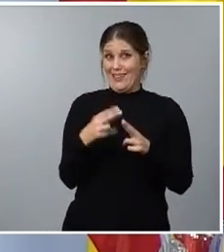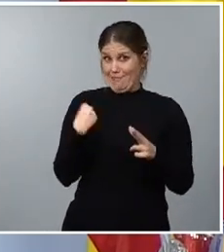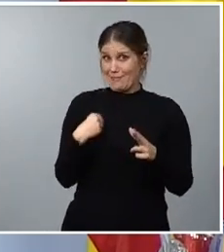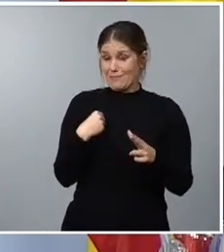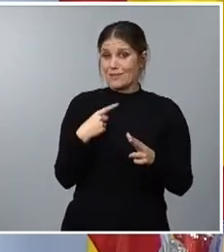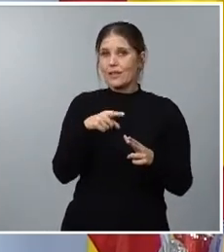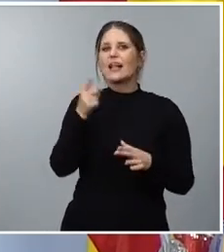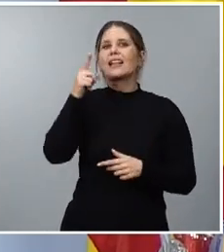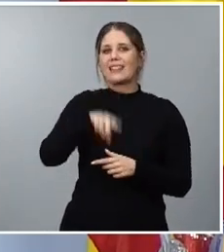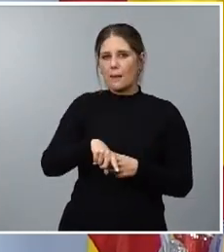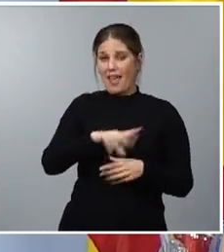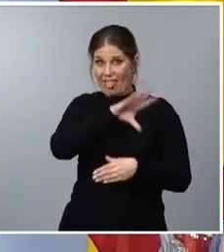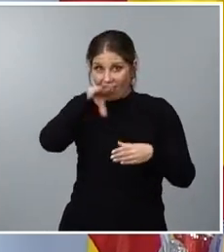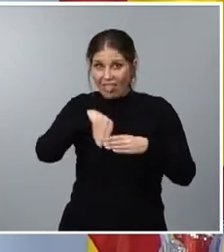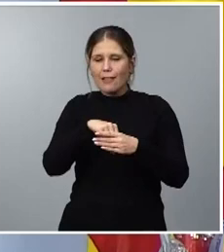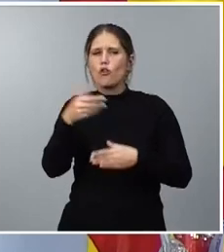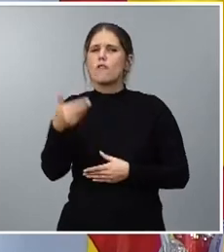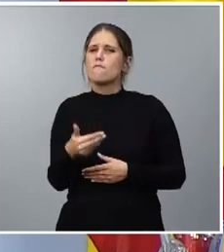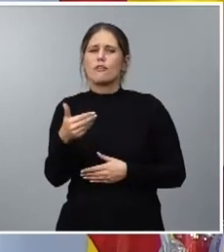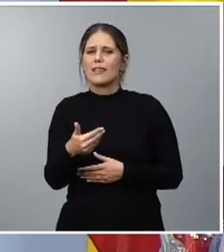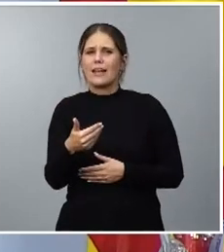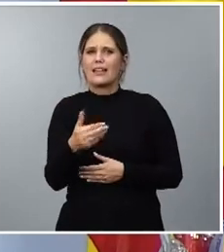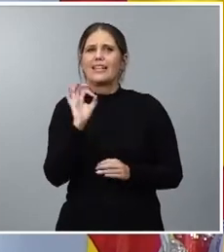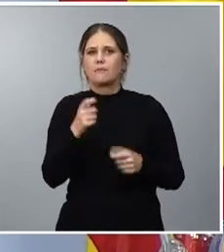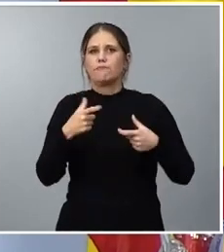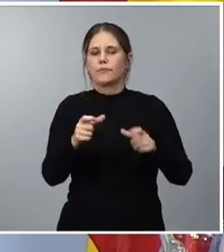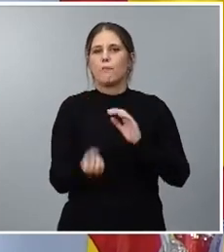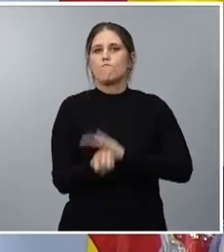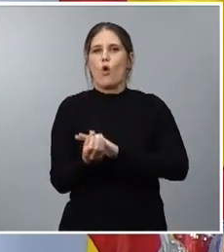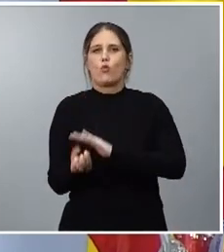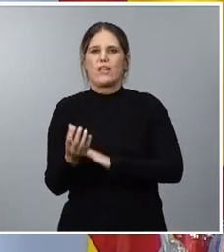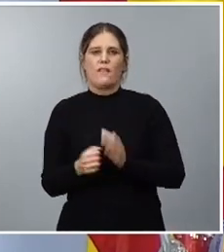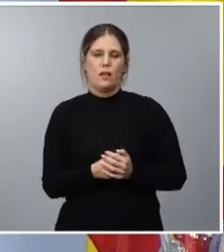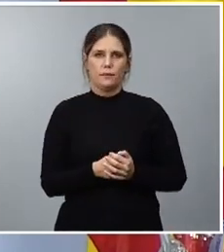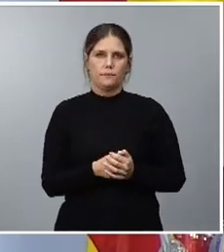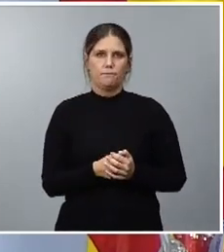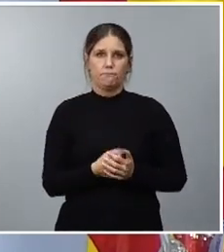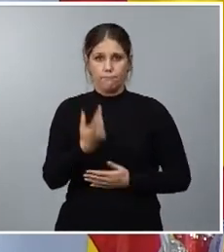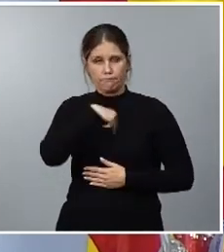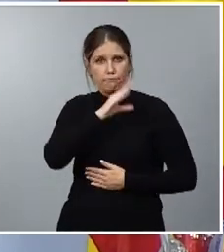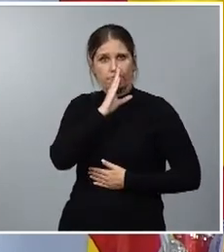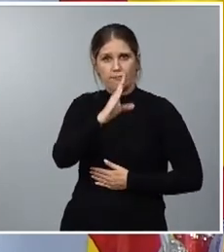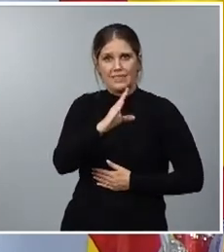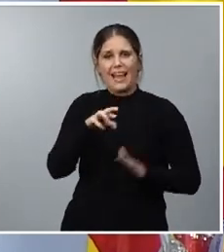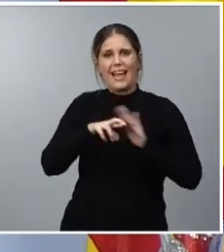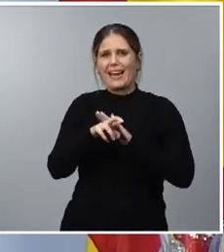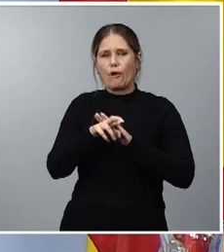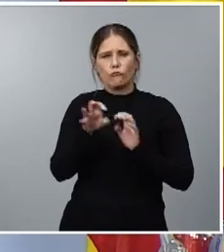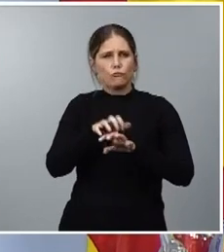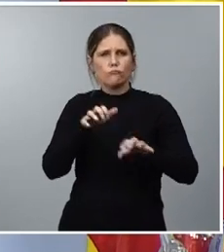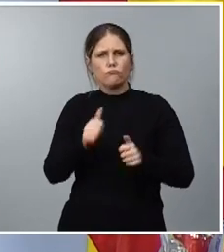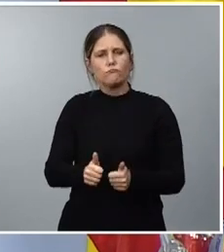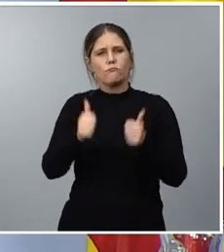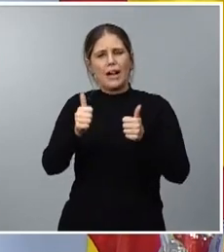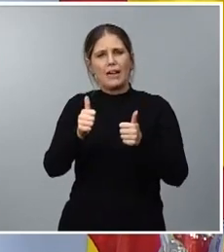tienen un apartado muy importante en la parte productiva de hecho destinamos los mayores recursos a las actuaciones